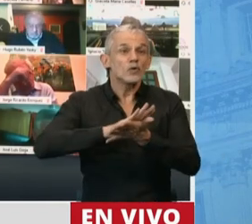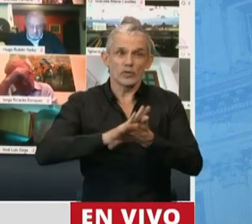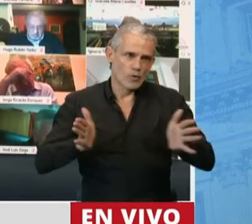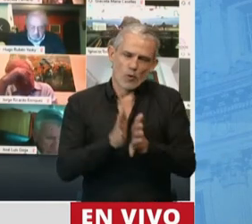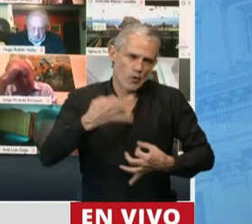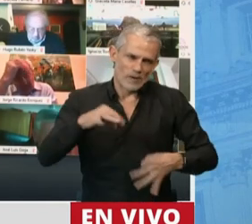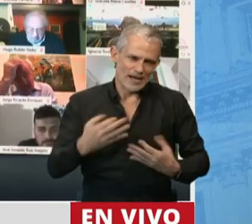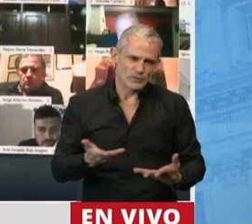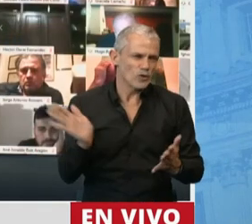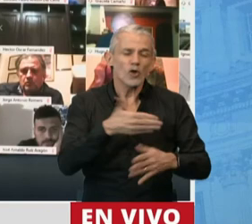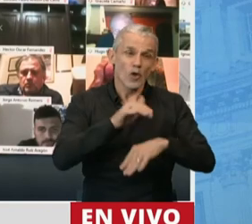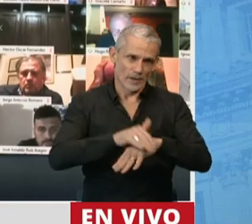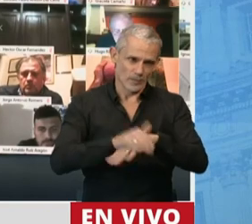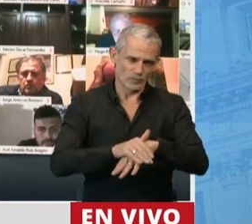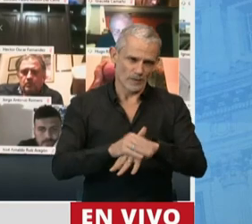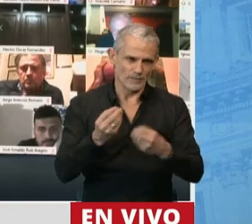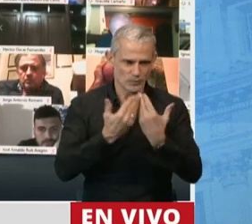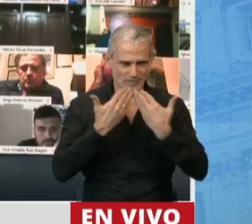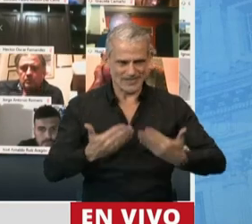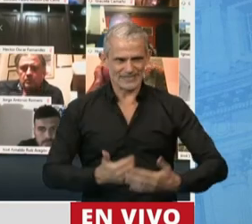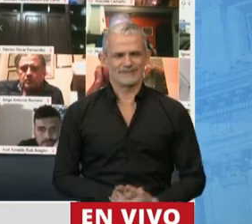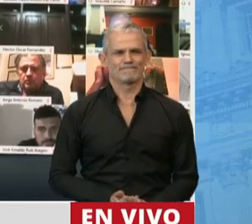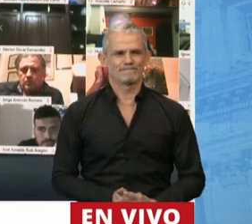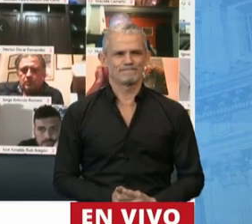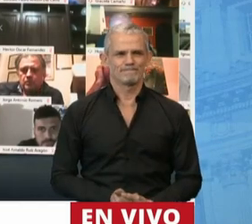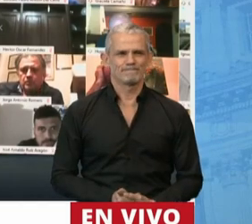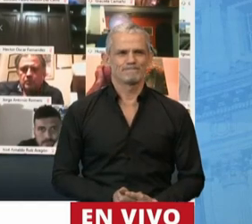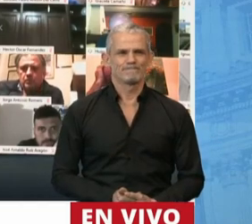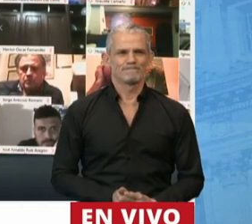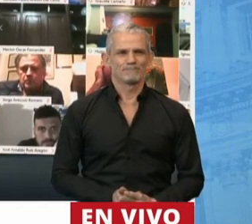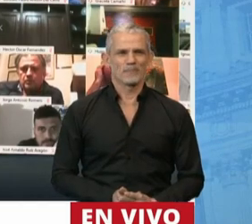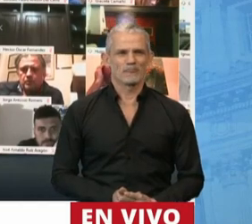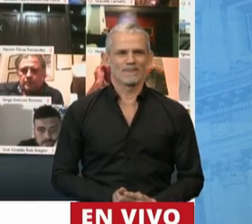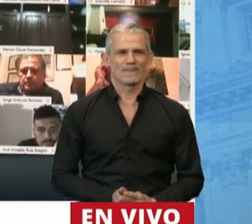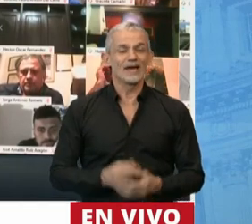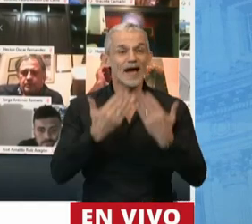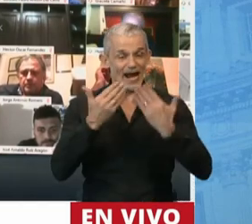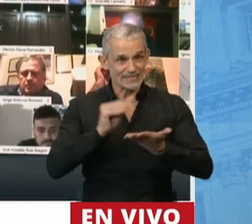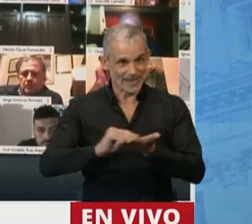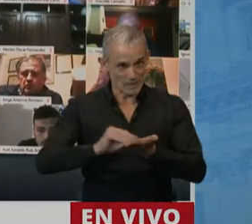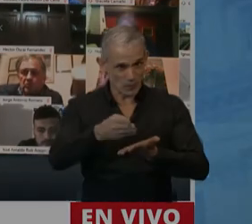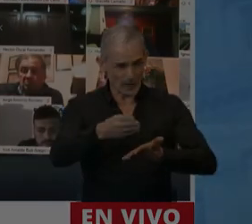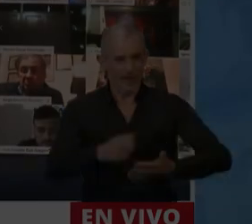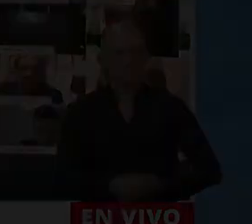todos juntos y todos responsables. Muchas gracias, Presidente. Gracias, Diputado Cristian Ritondo.